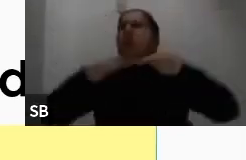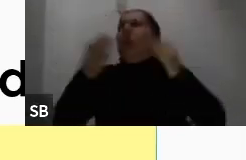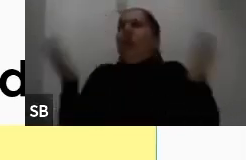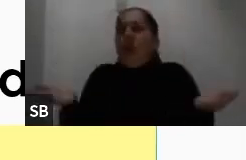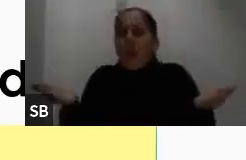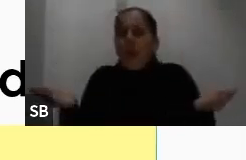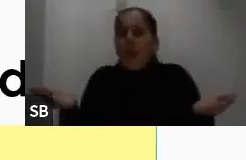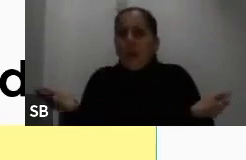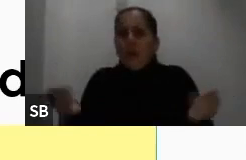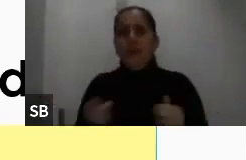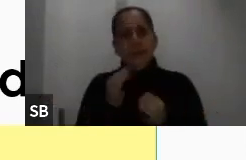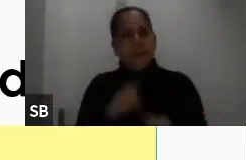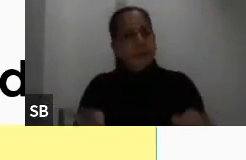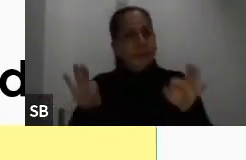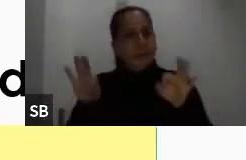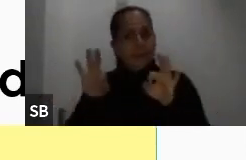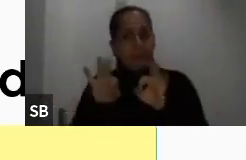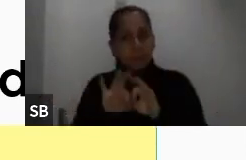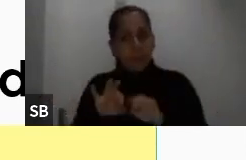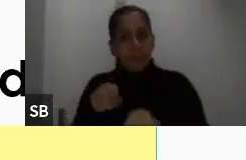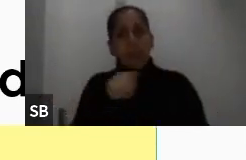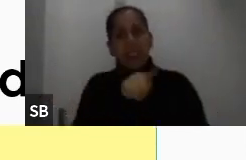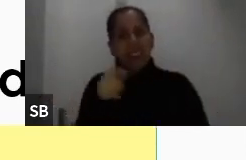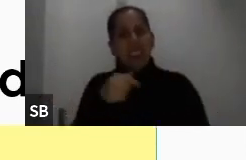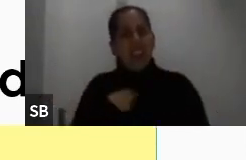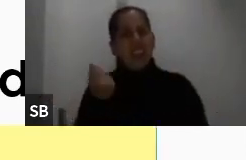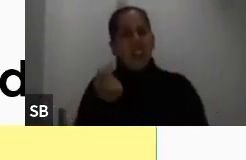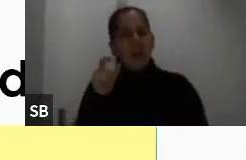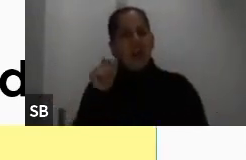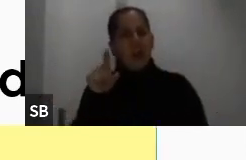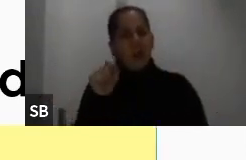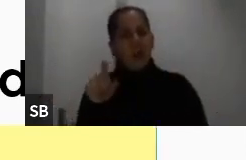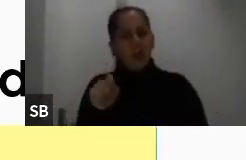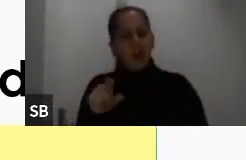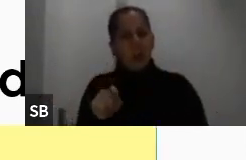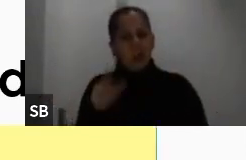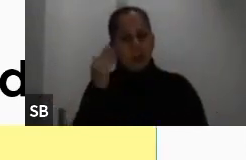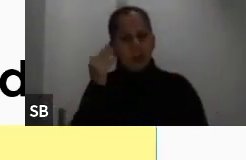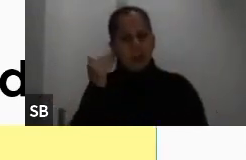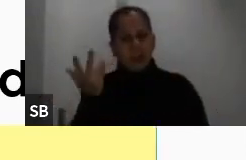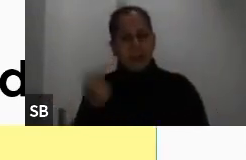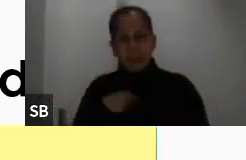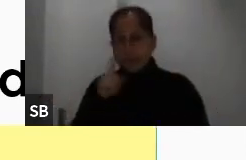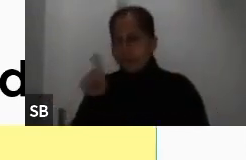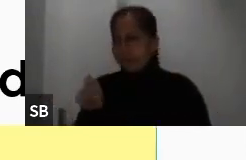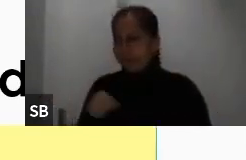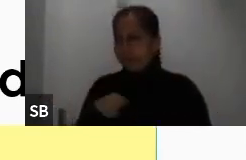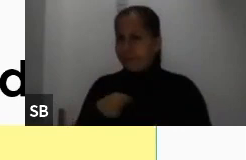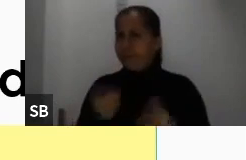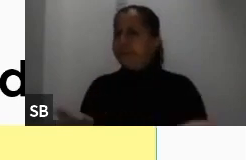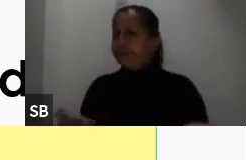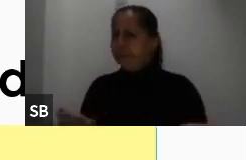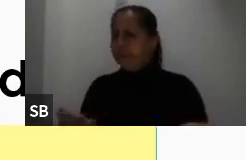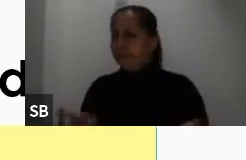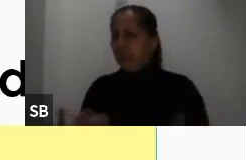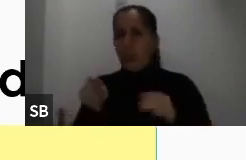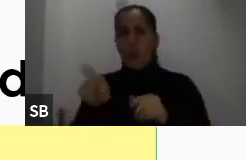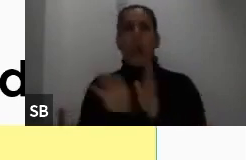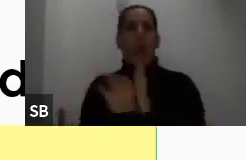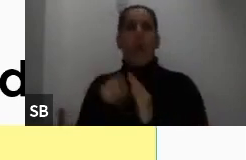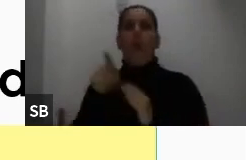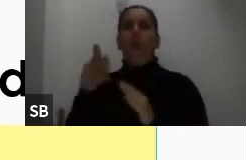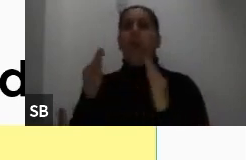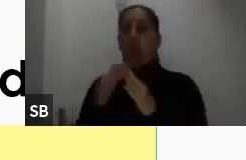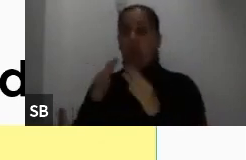que muchas consultas recibimos al respecto. Lo que requerimos es nada más saber si su casa tiene sala, entonces